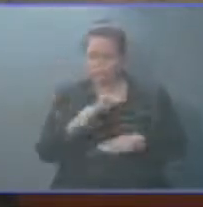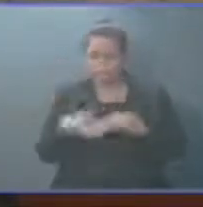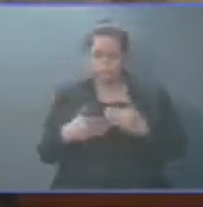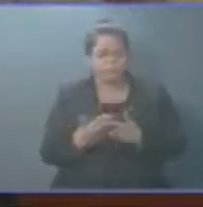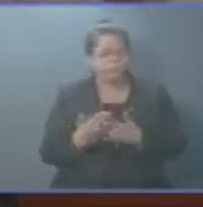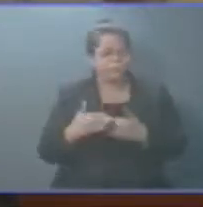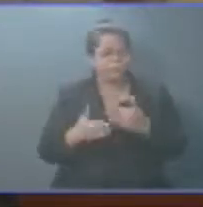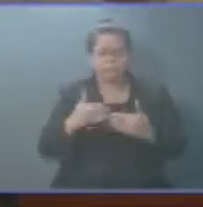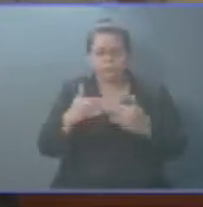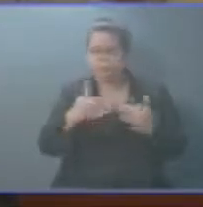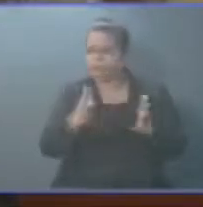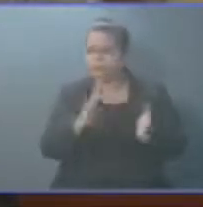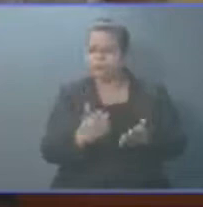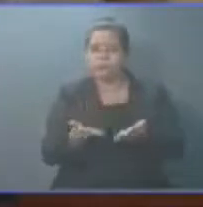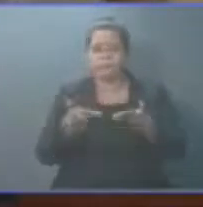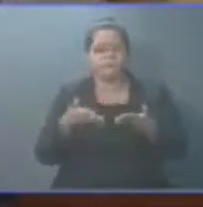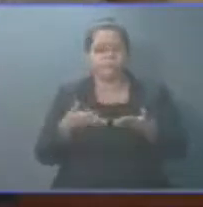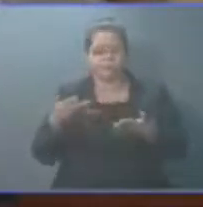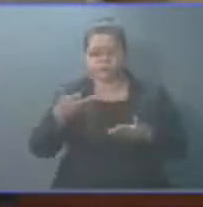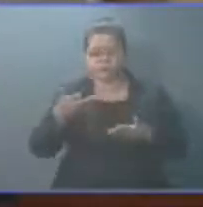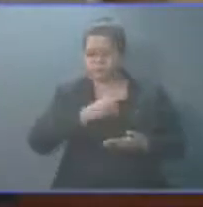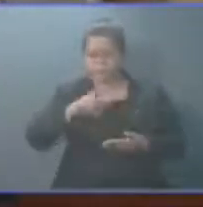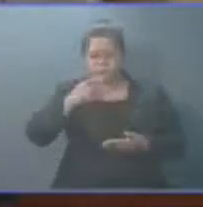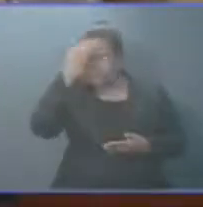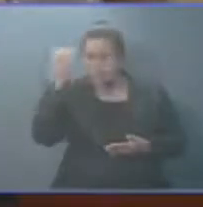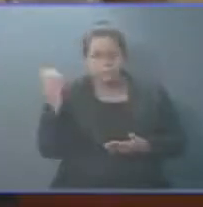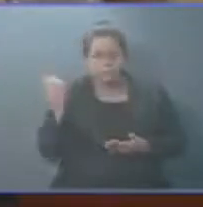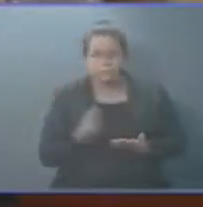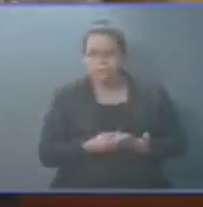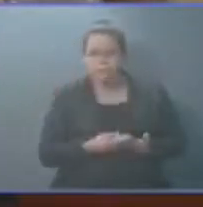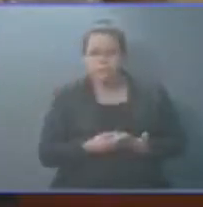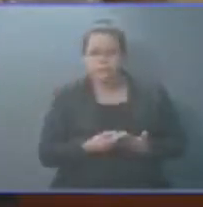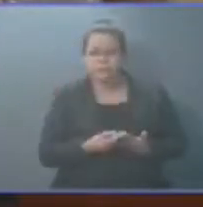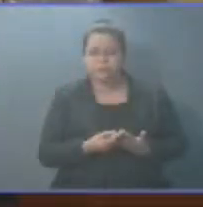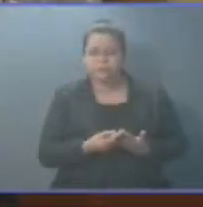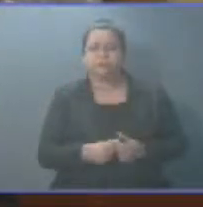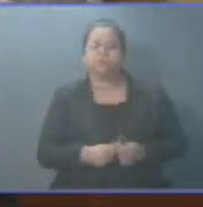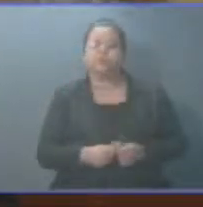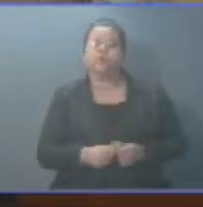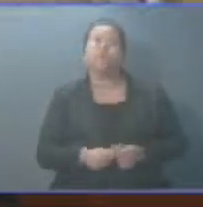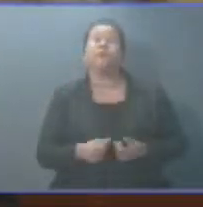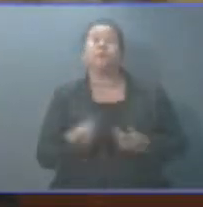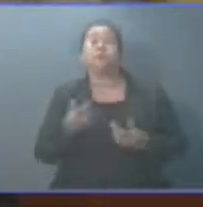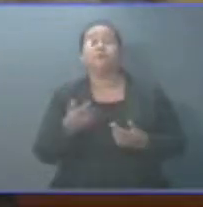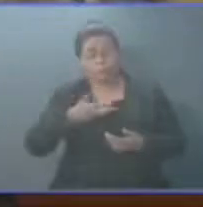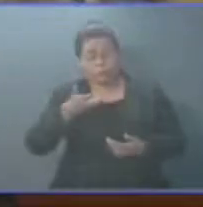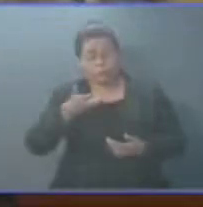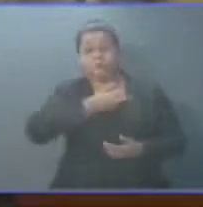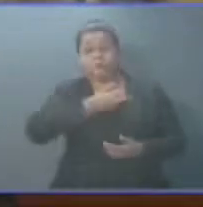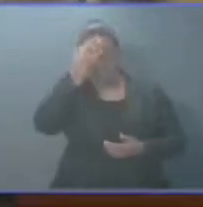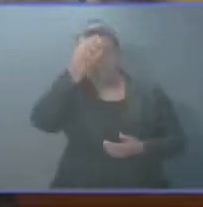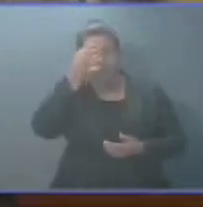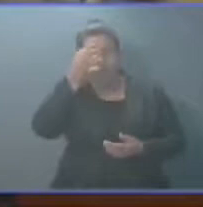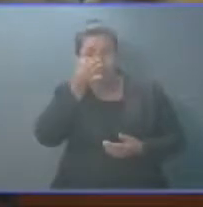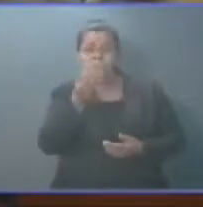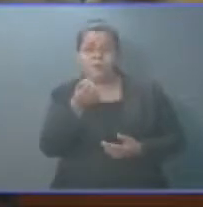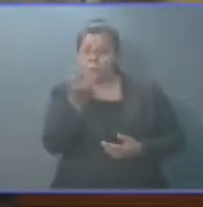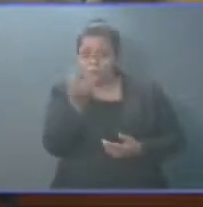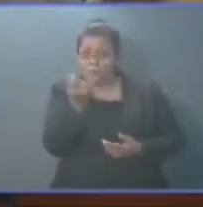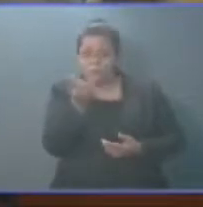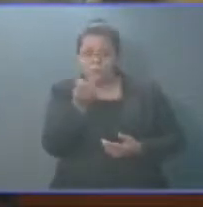ayudar a todos los trabajadores. No nos hemos olvidado de los trabajadores, pero creíamos que poner este dinero